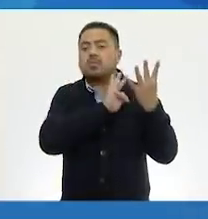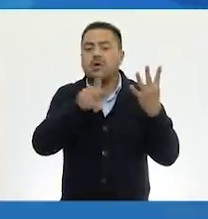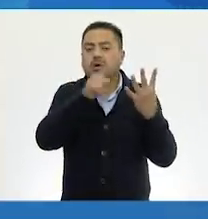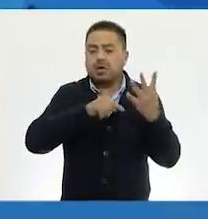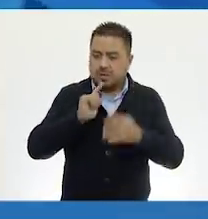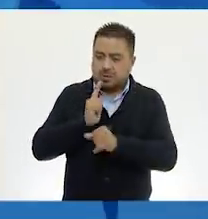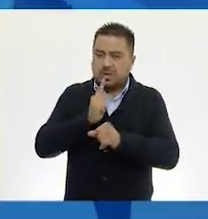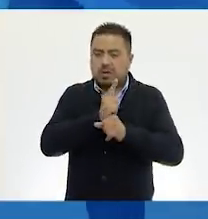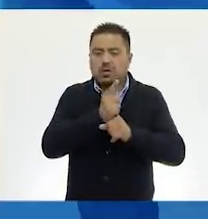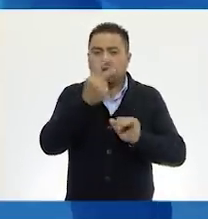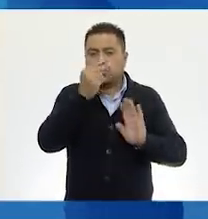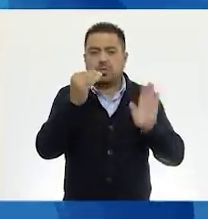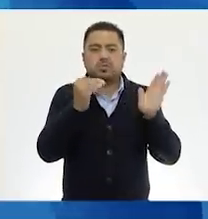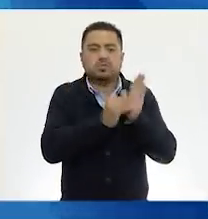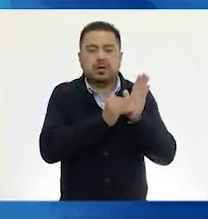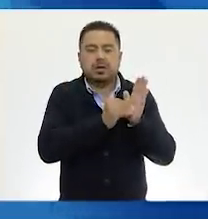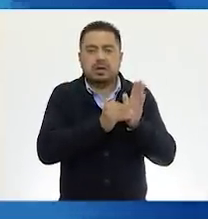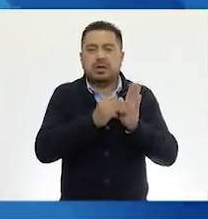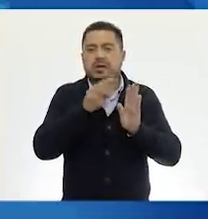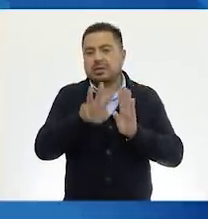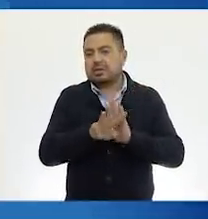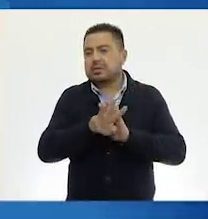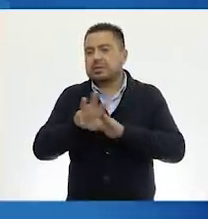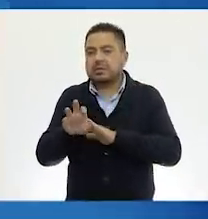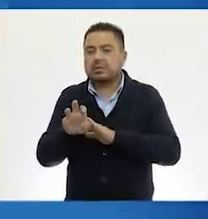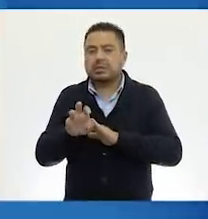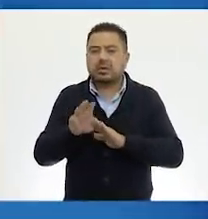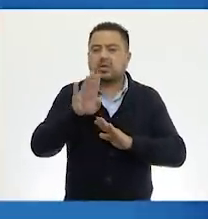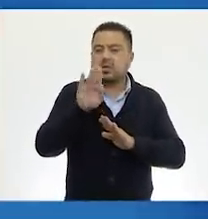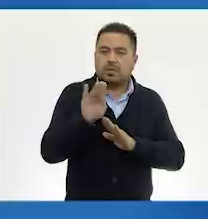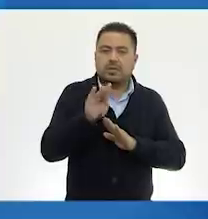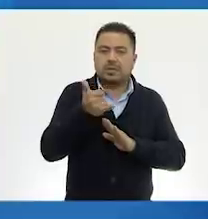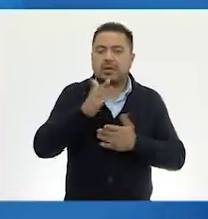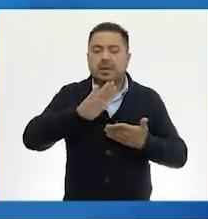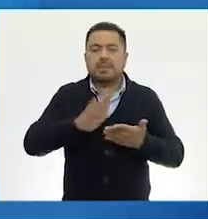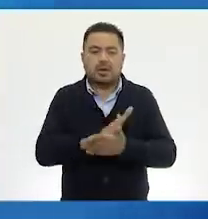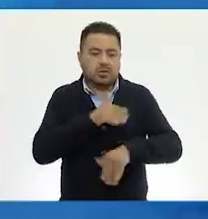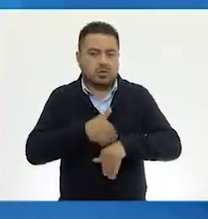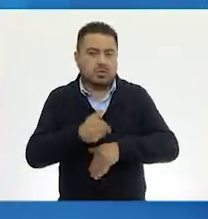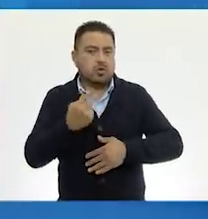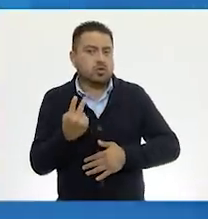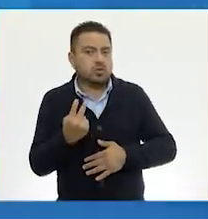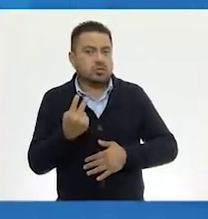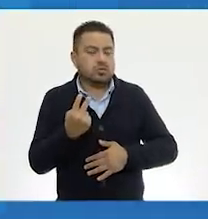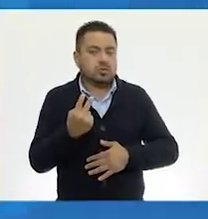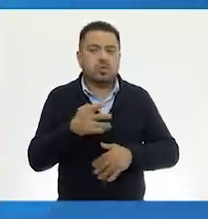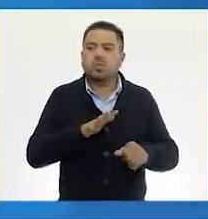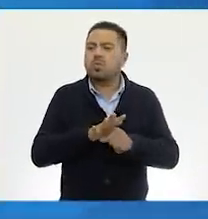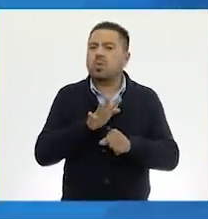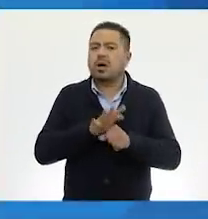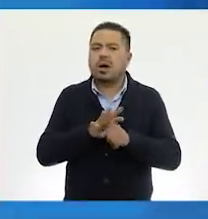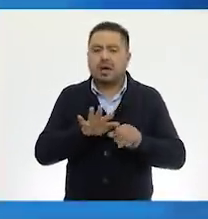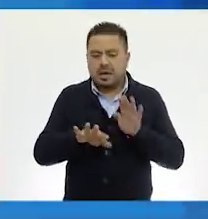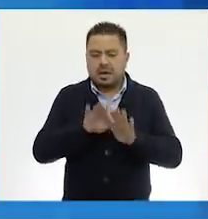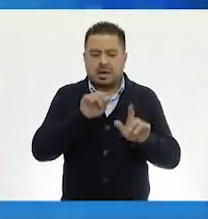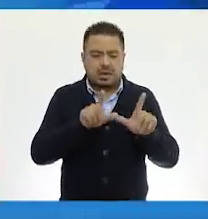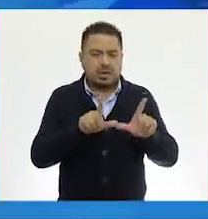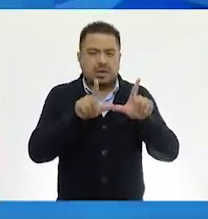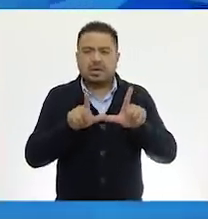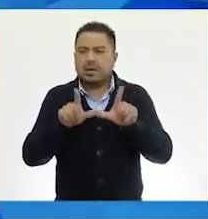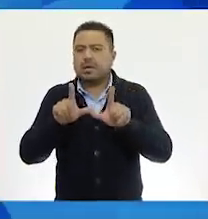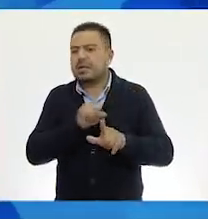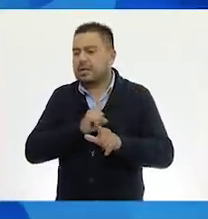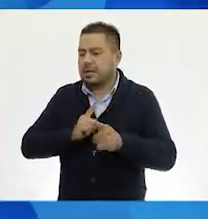tomó la de dos mil, la de trescientos, la de noventa y la del dos. Vamos, ¿cuáles son las tarjetas que debe